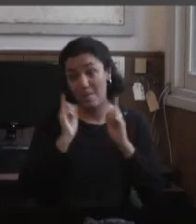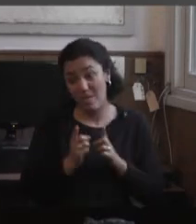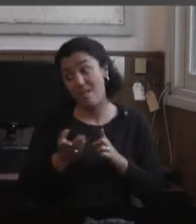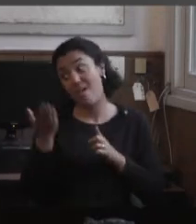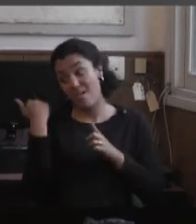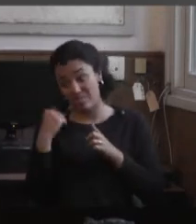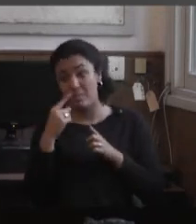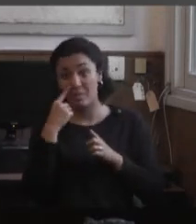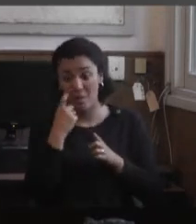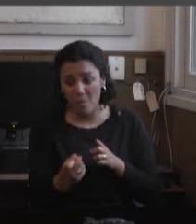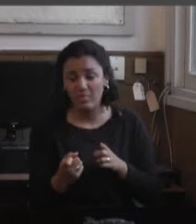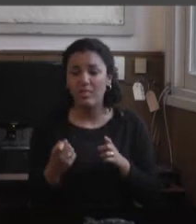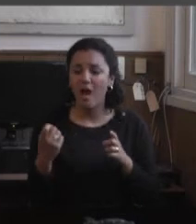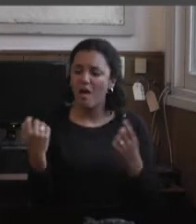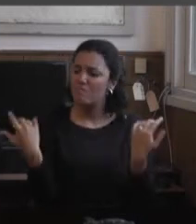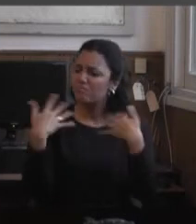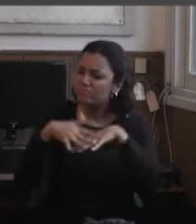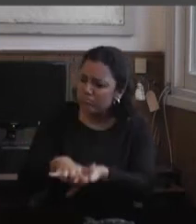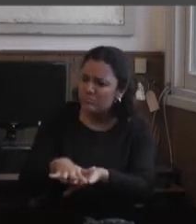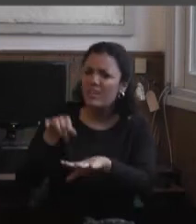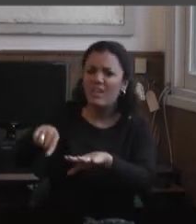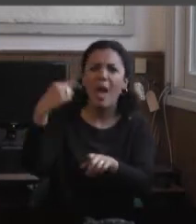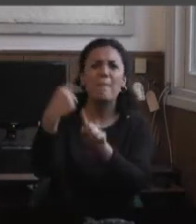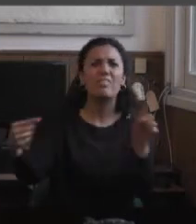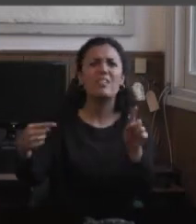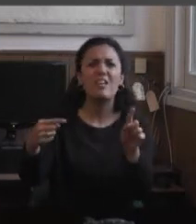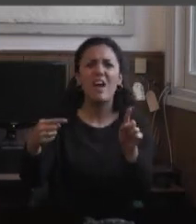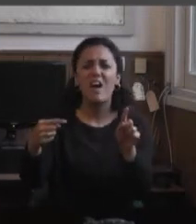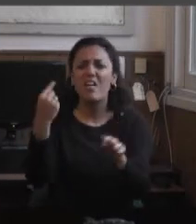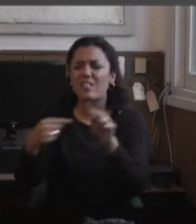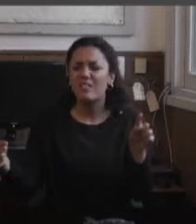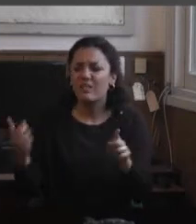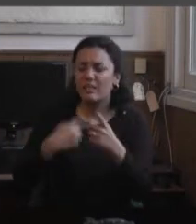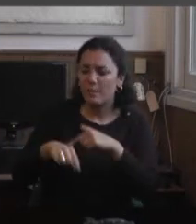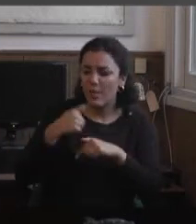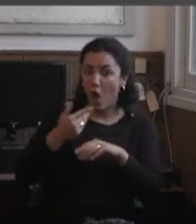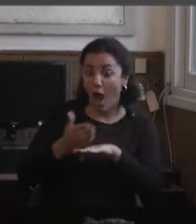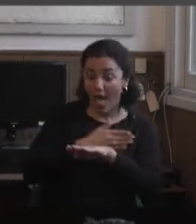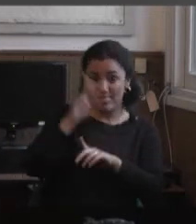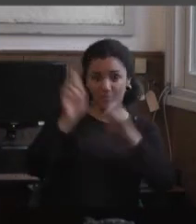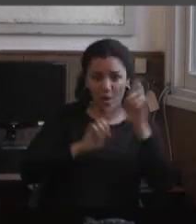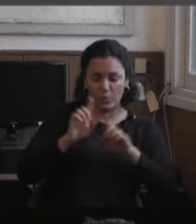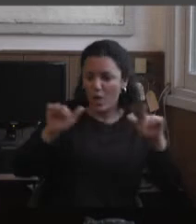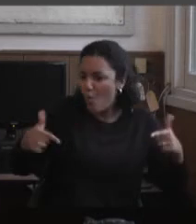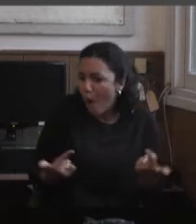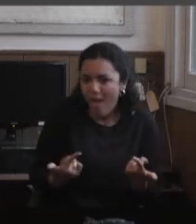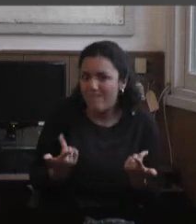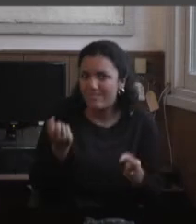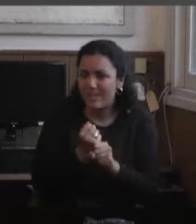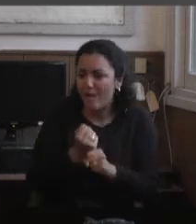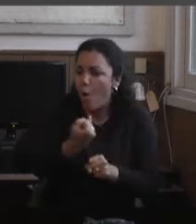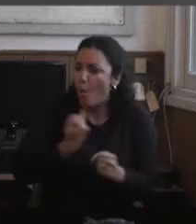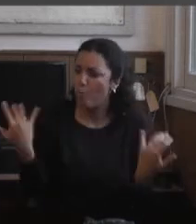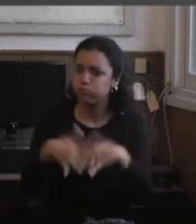interdisciplina como forma natural de trabajo, pero en la formación no recibimos nada que tenga que ver con la interdisciplina. Entonces era un